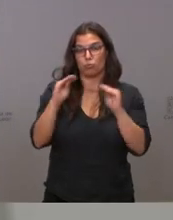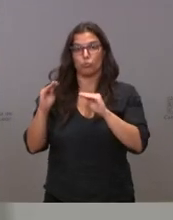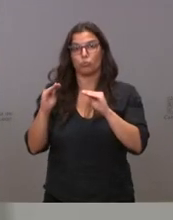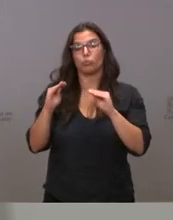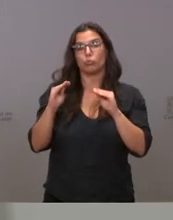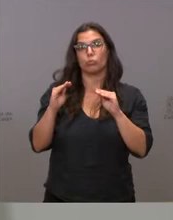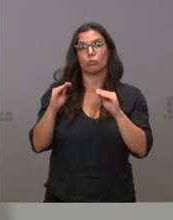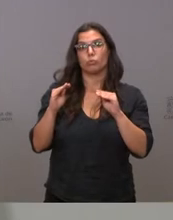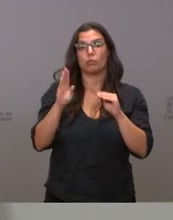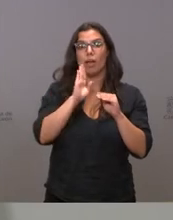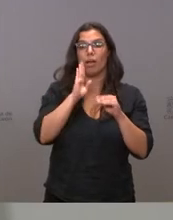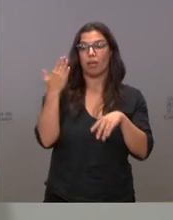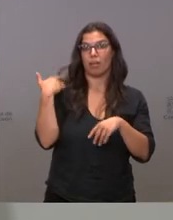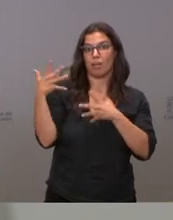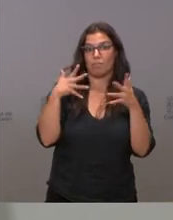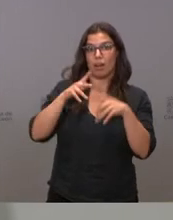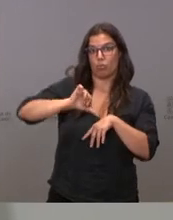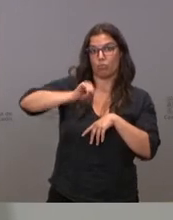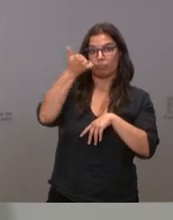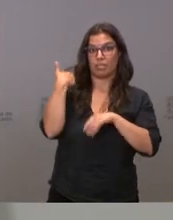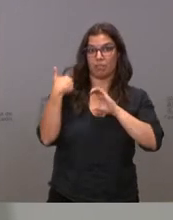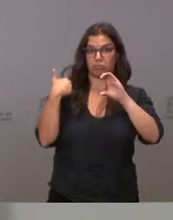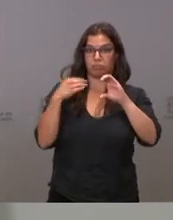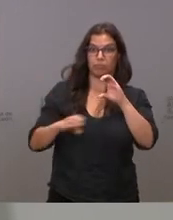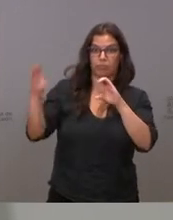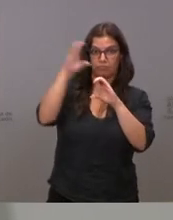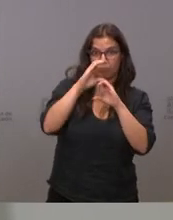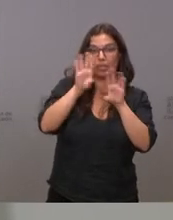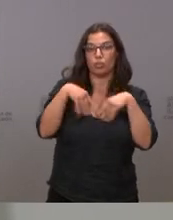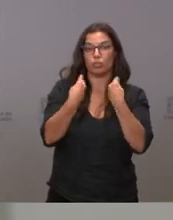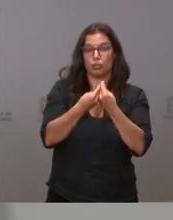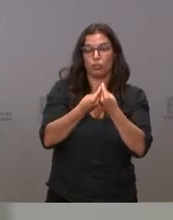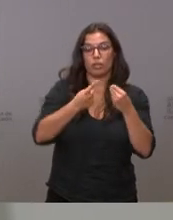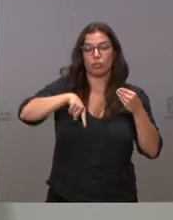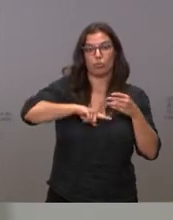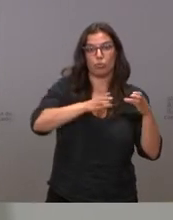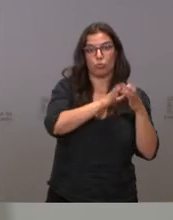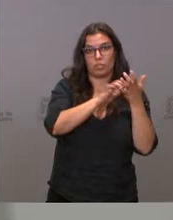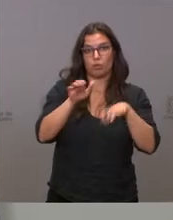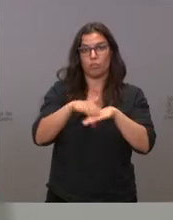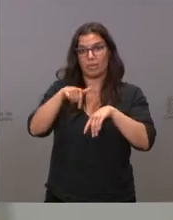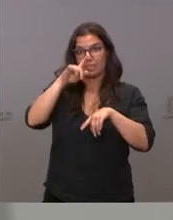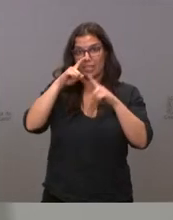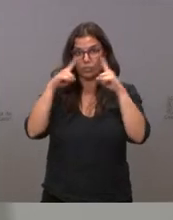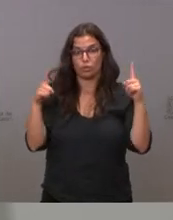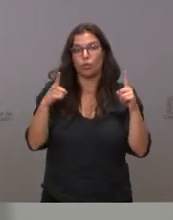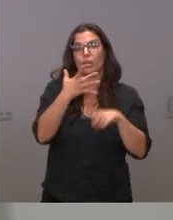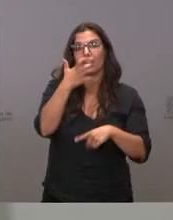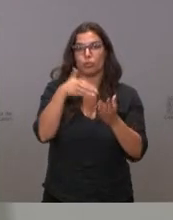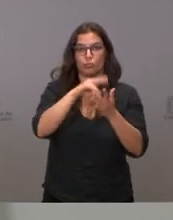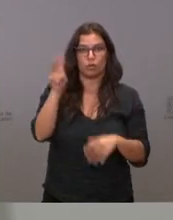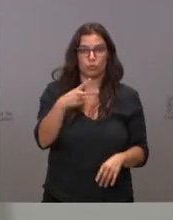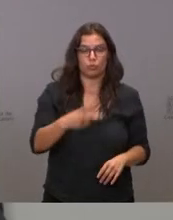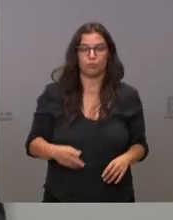esta a la aprobada el pasado marzo, lo que sitúa la financiación total de la Junta de Castilla y León para el actual ejercicio en 500.000 euros.